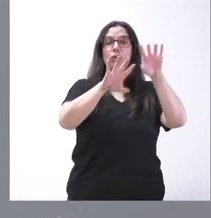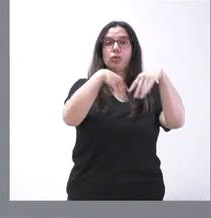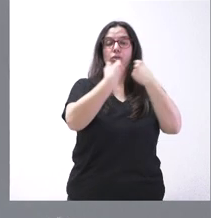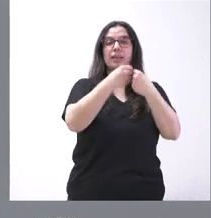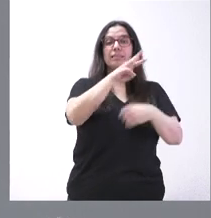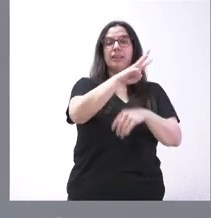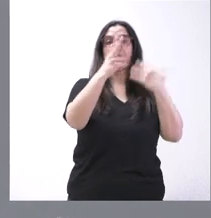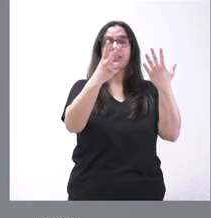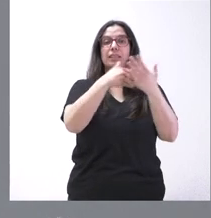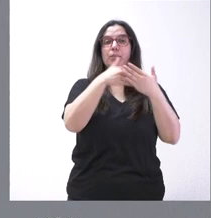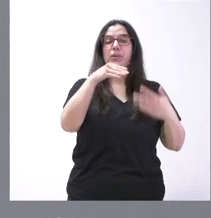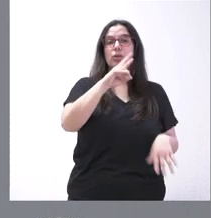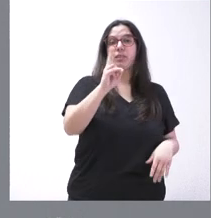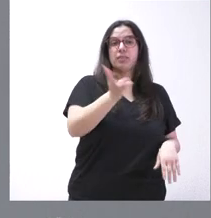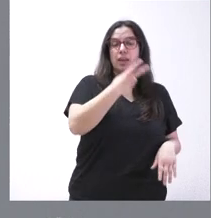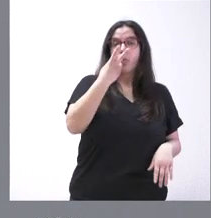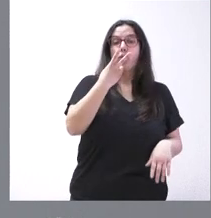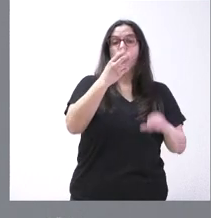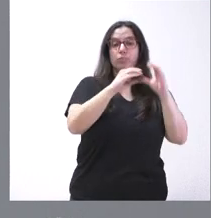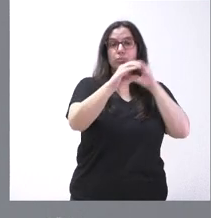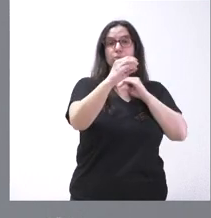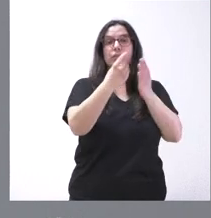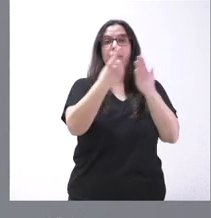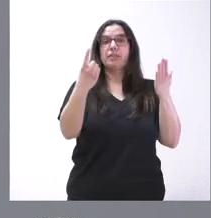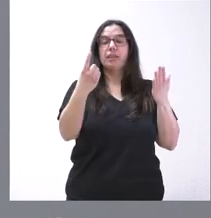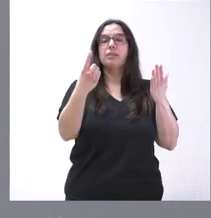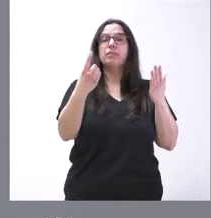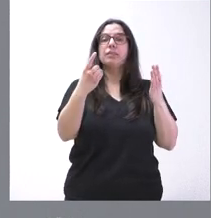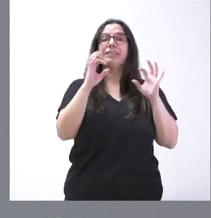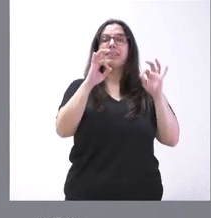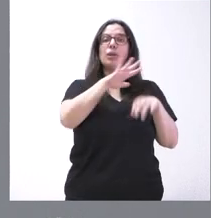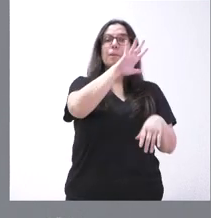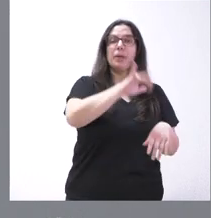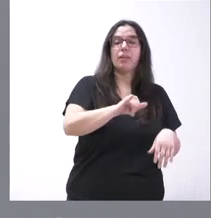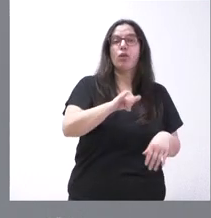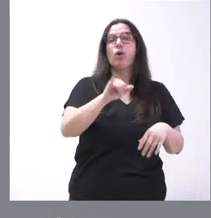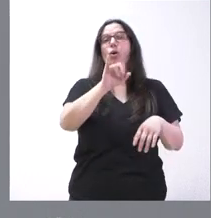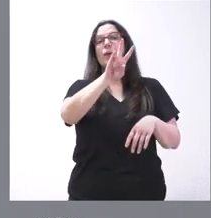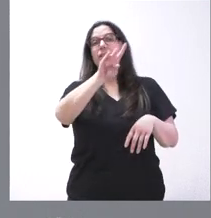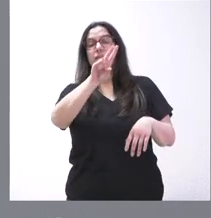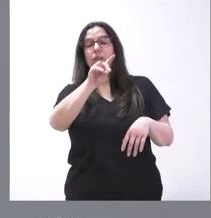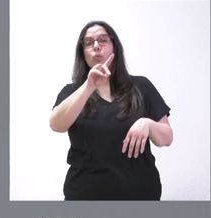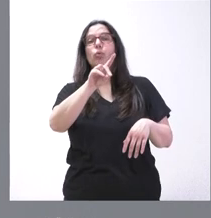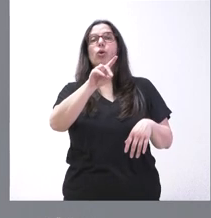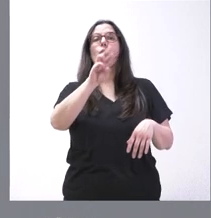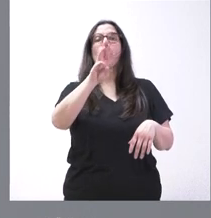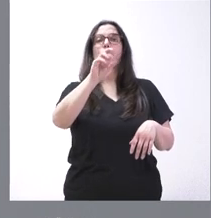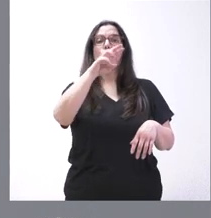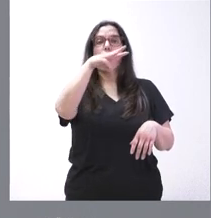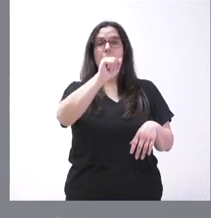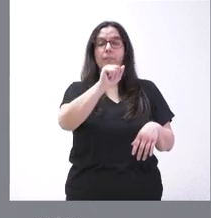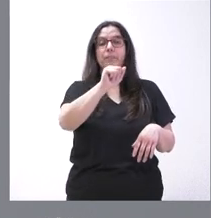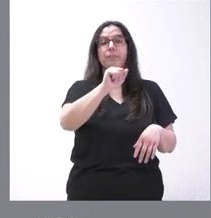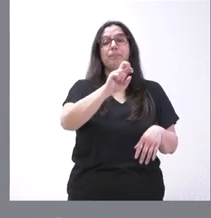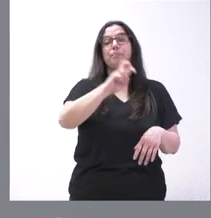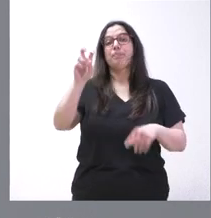37 millones de euros, de los cuales 16 son en el Bierzo y 21 en la ribera alta del Porma. Y en el